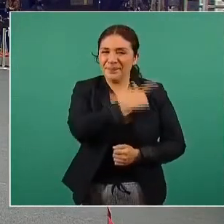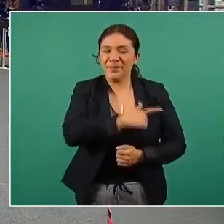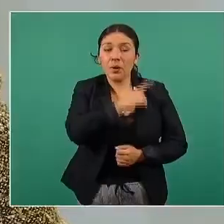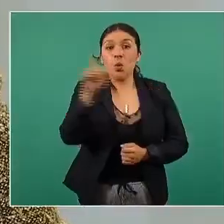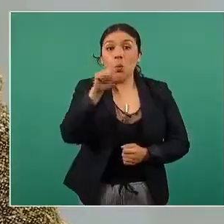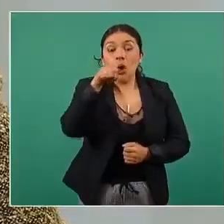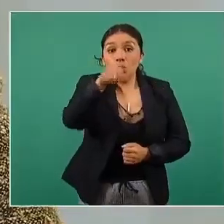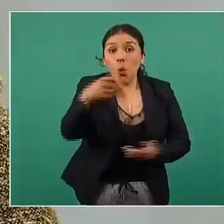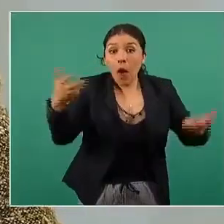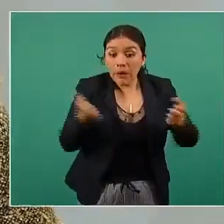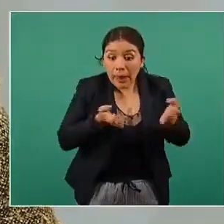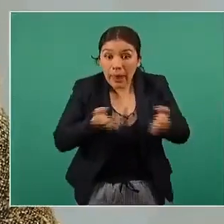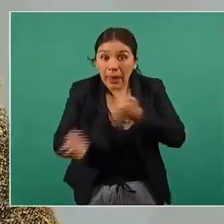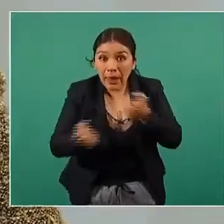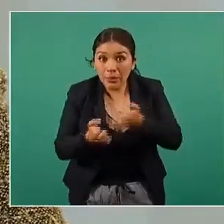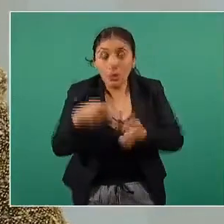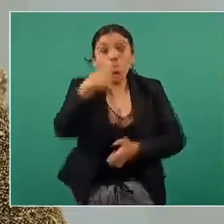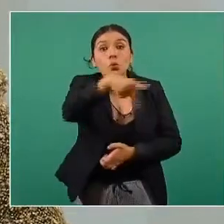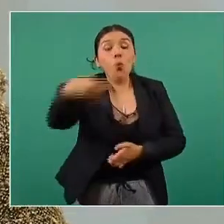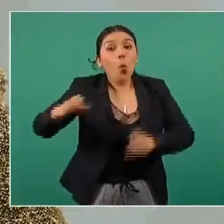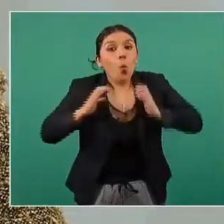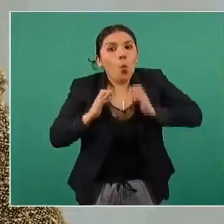actividad física en nuestro cuerpo